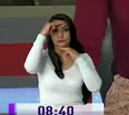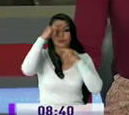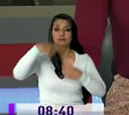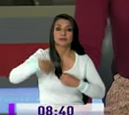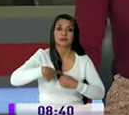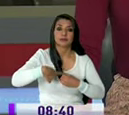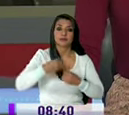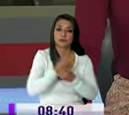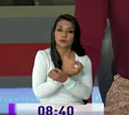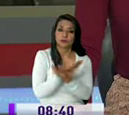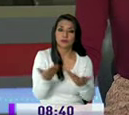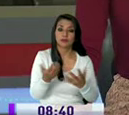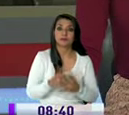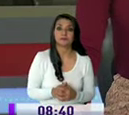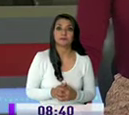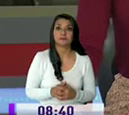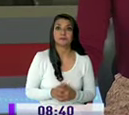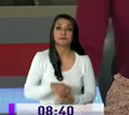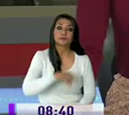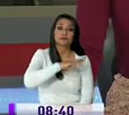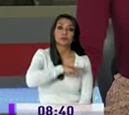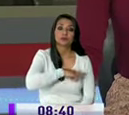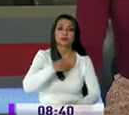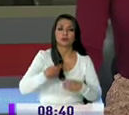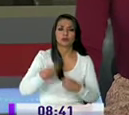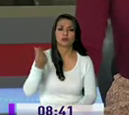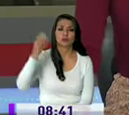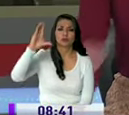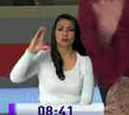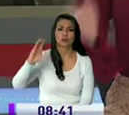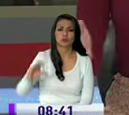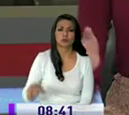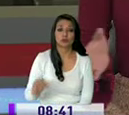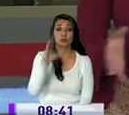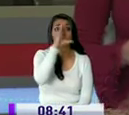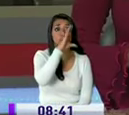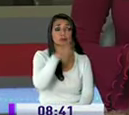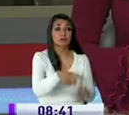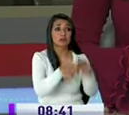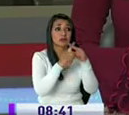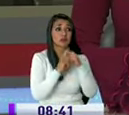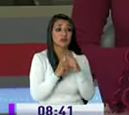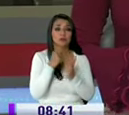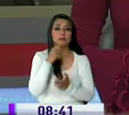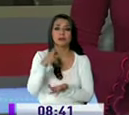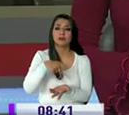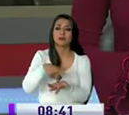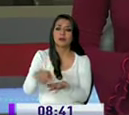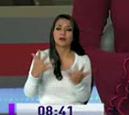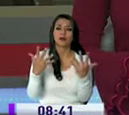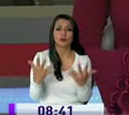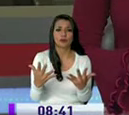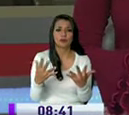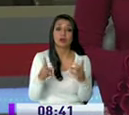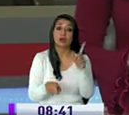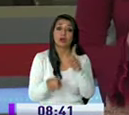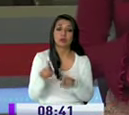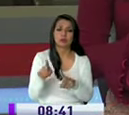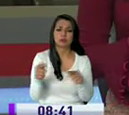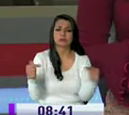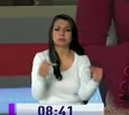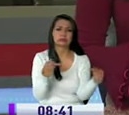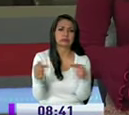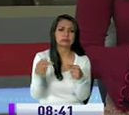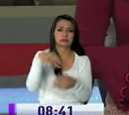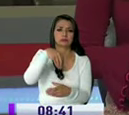capital les contamos que el desfinanciamiento del municipio de Quito ha impulsado a buscar créditos para financiar obras lo que ha generado discrepancias al